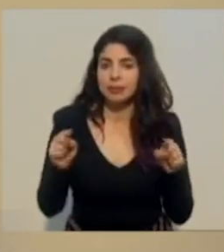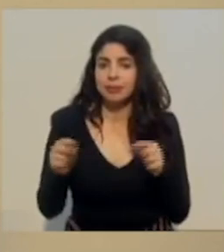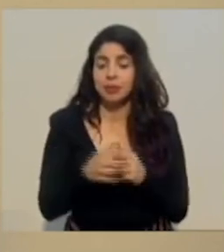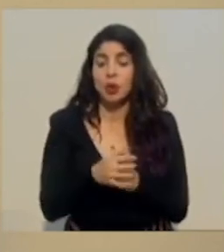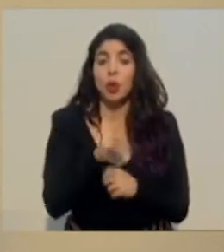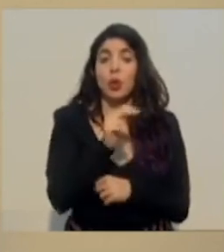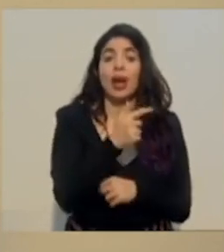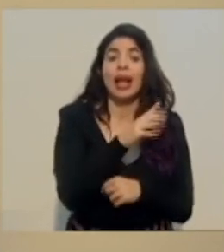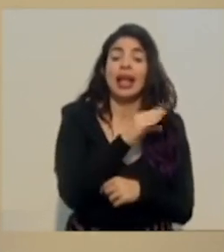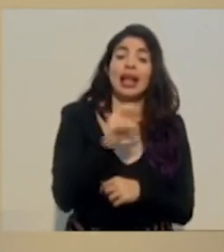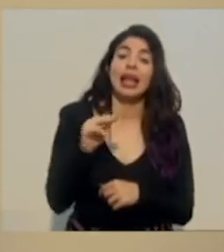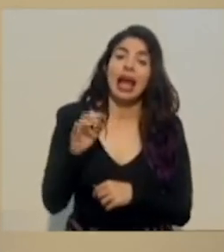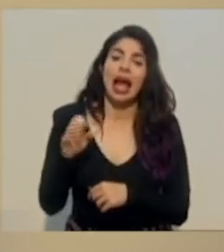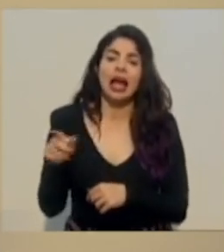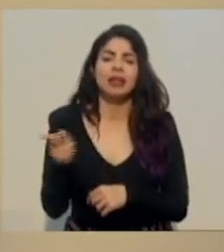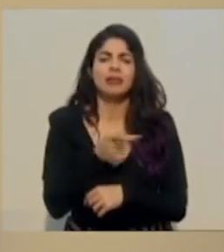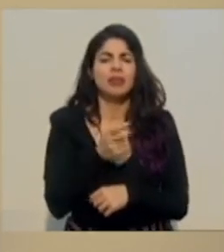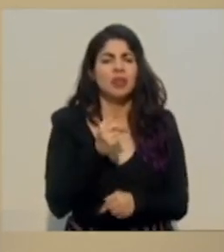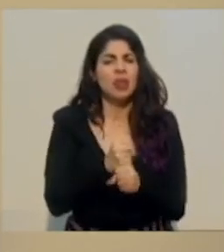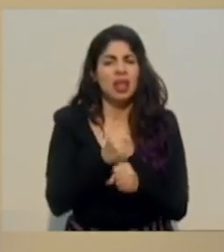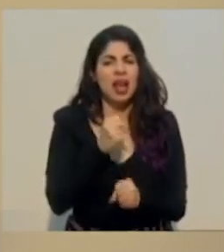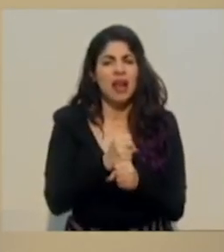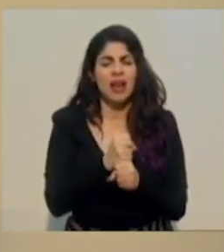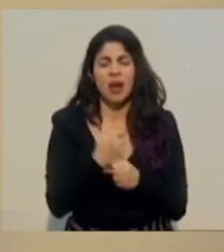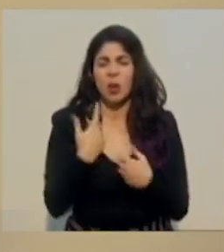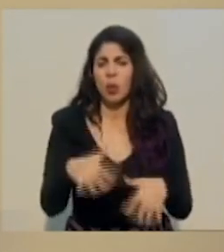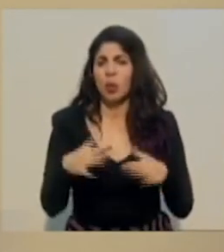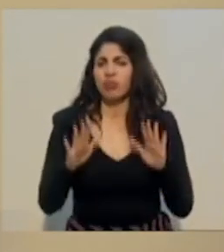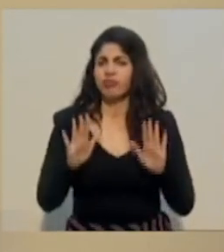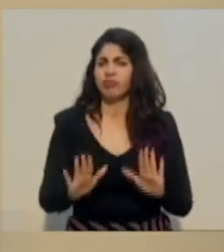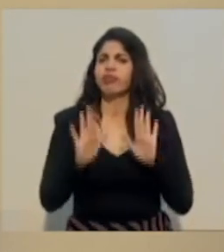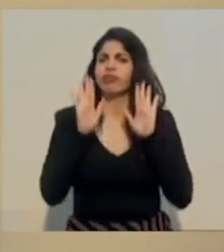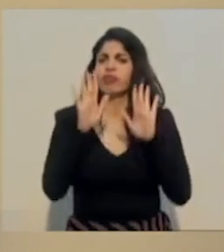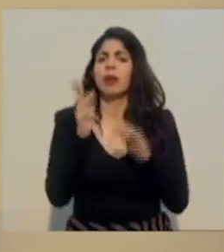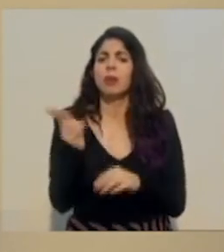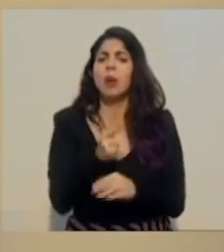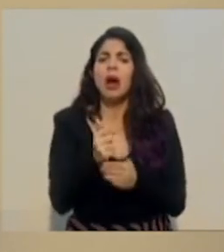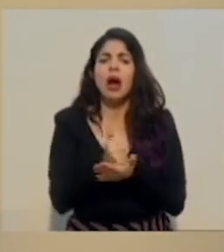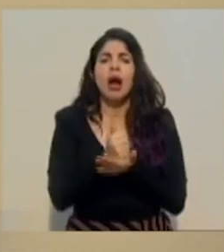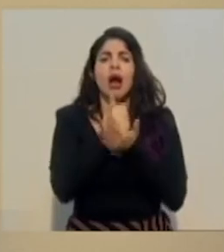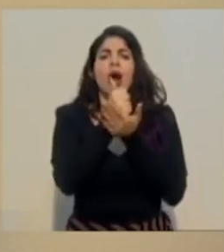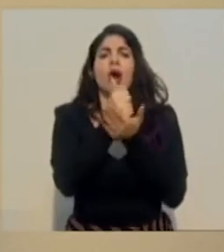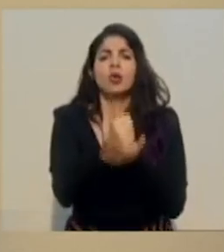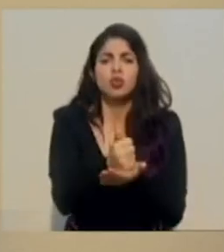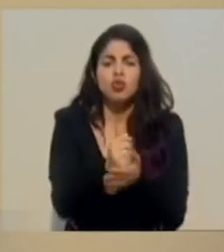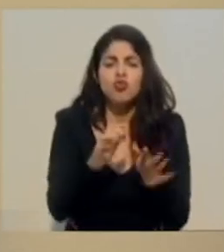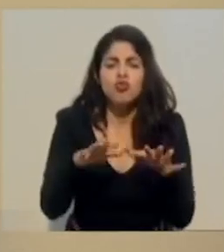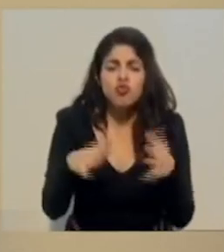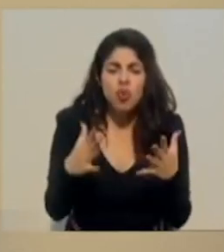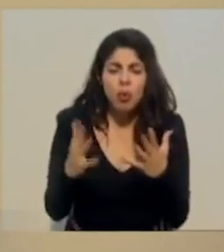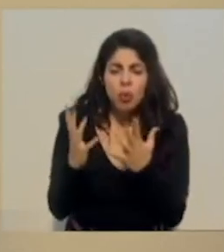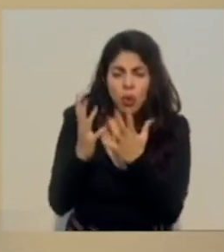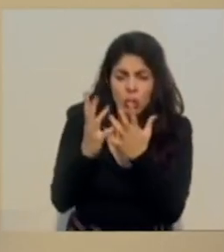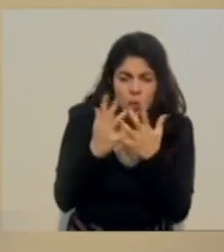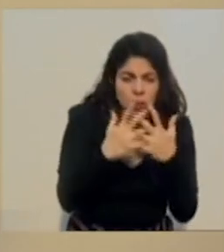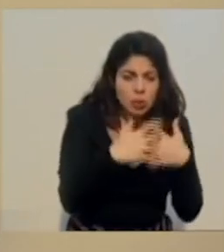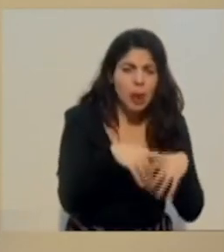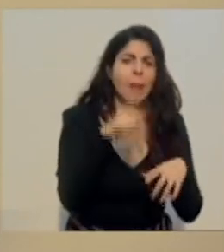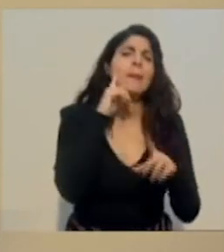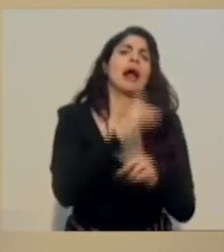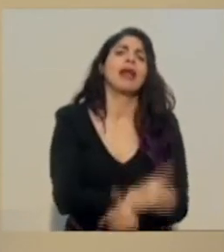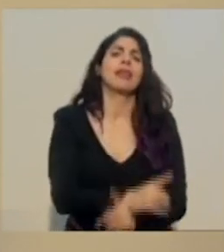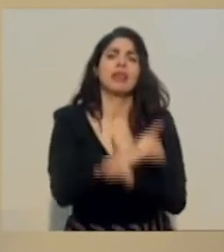a mí me parece extraordinario, en ayudar en este amalgamiento y defensa de un gigante, que así lo